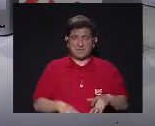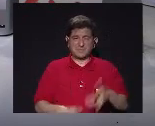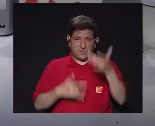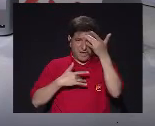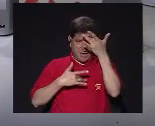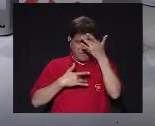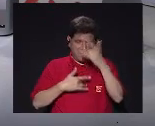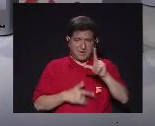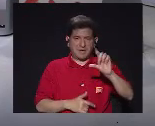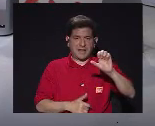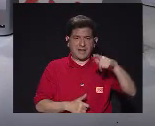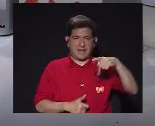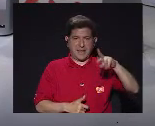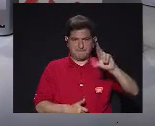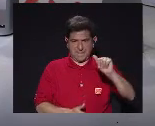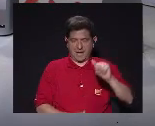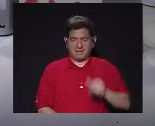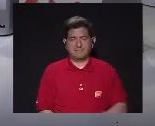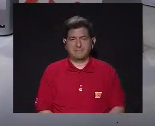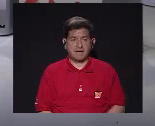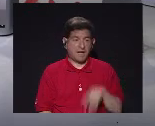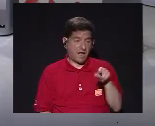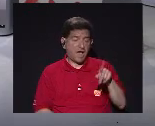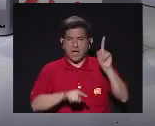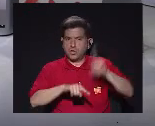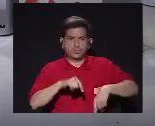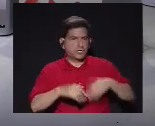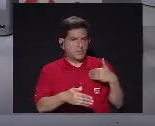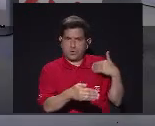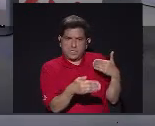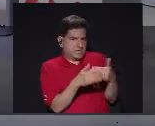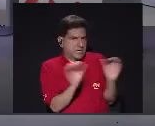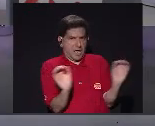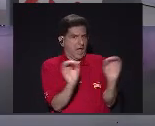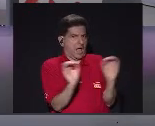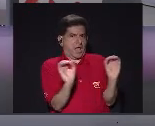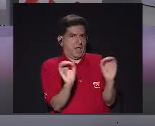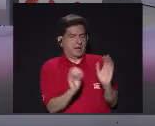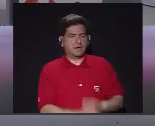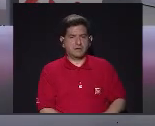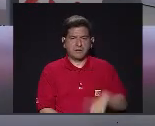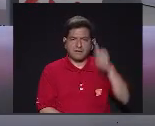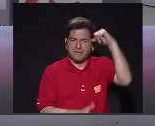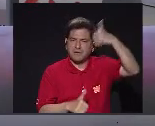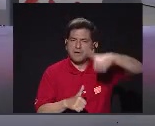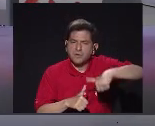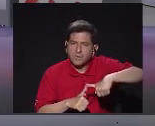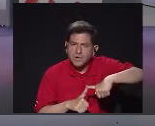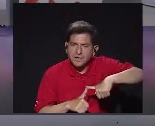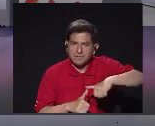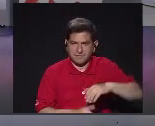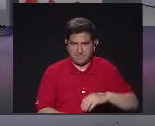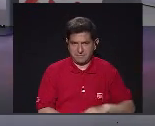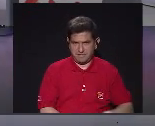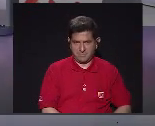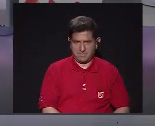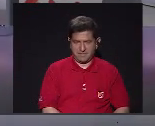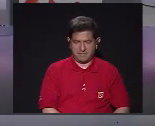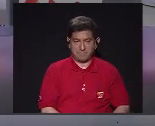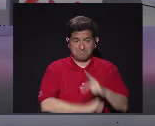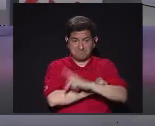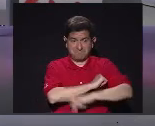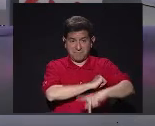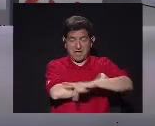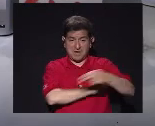Como si fueran leprosos ¿Verdad? Y como buen leproso No puedes estar ni cerca Y también tenemos Que recordar Que